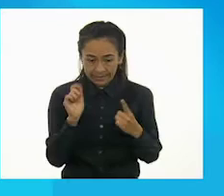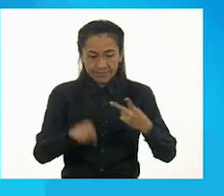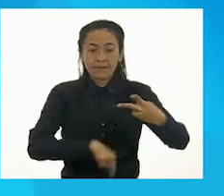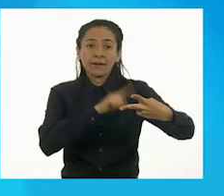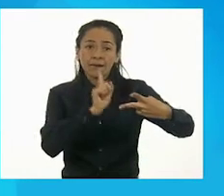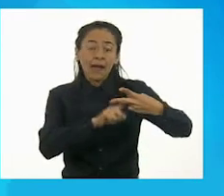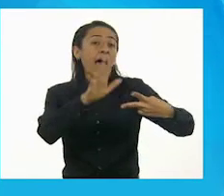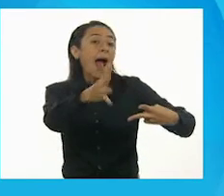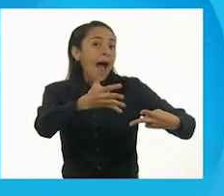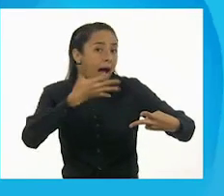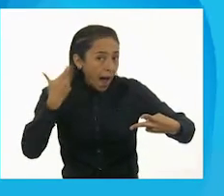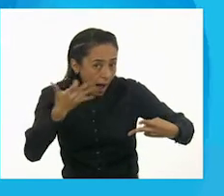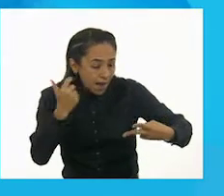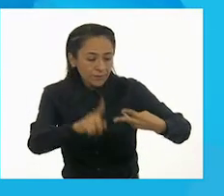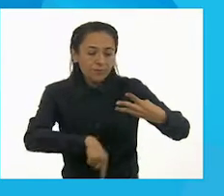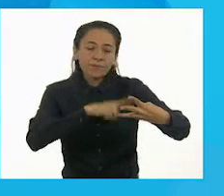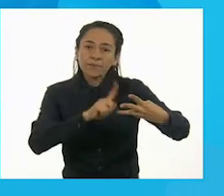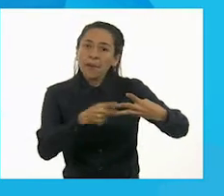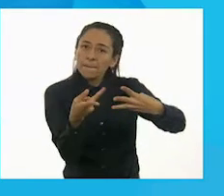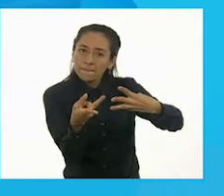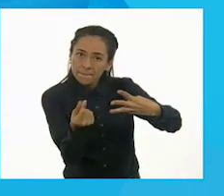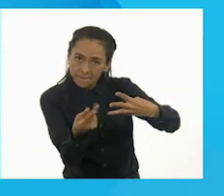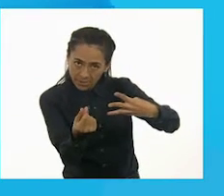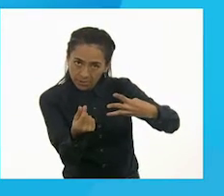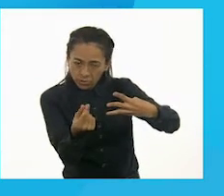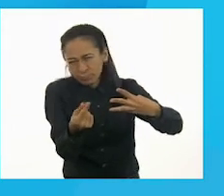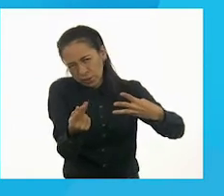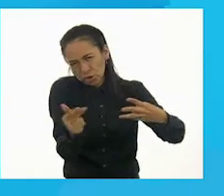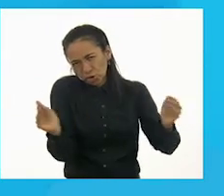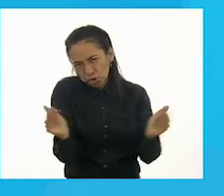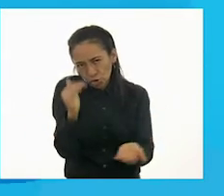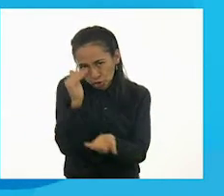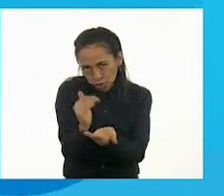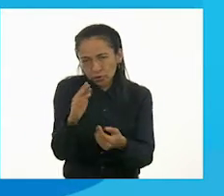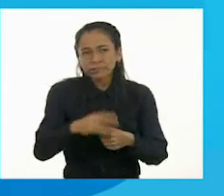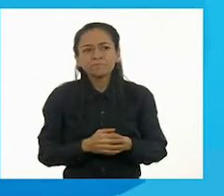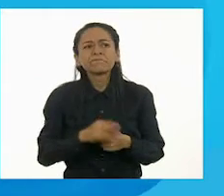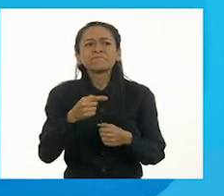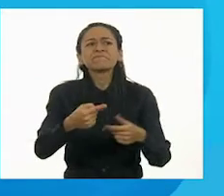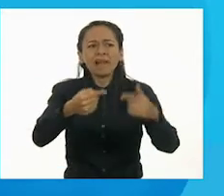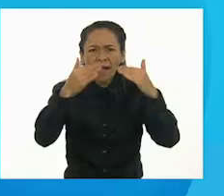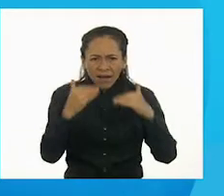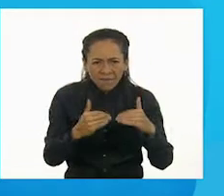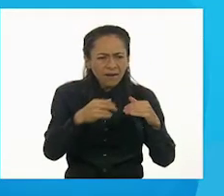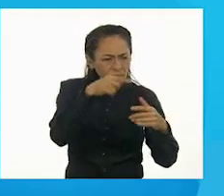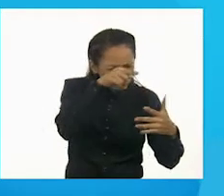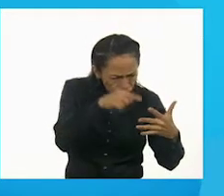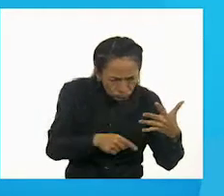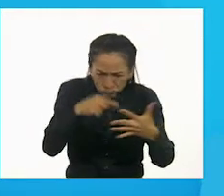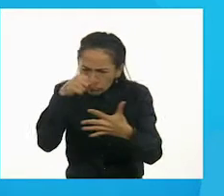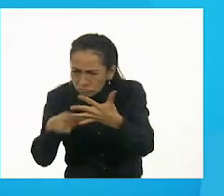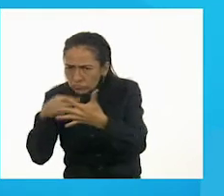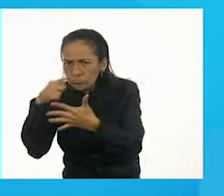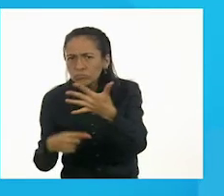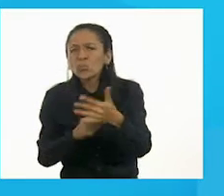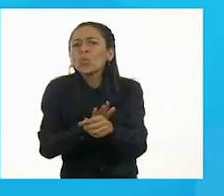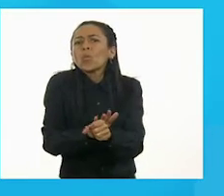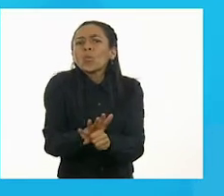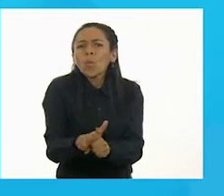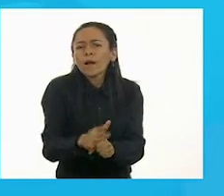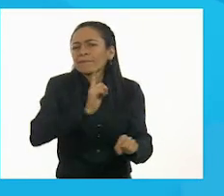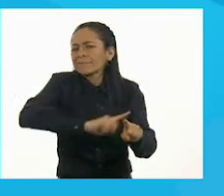y un perro, un perrito. Y tenemos diferentes cuidados para cada uno. Vamos a ver